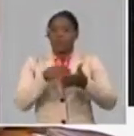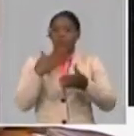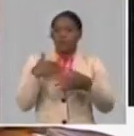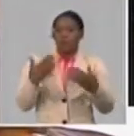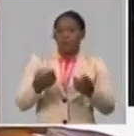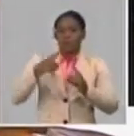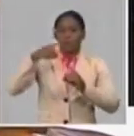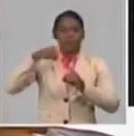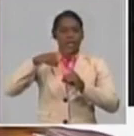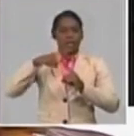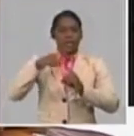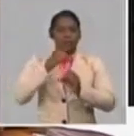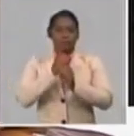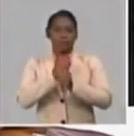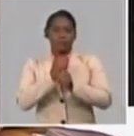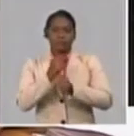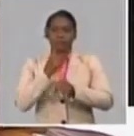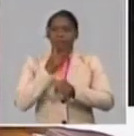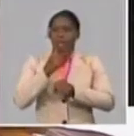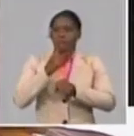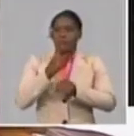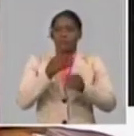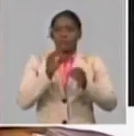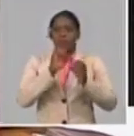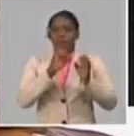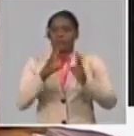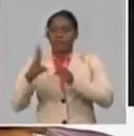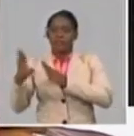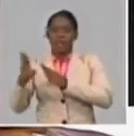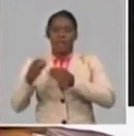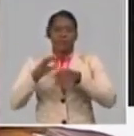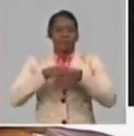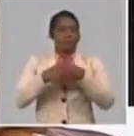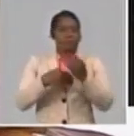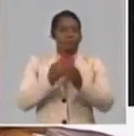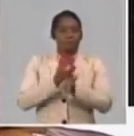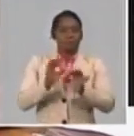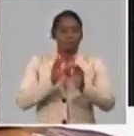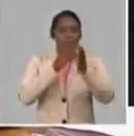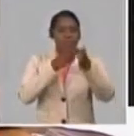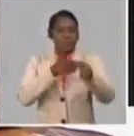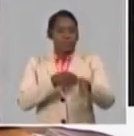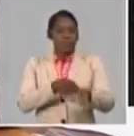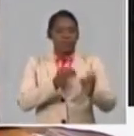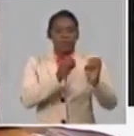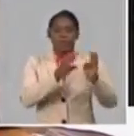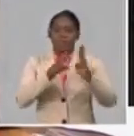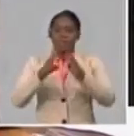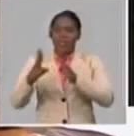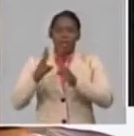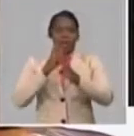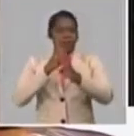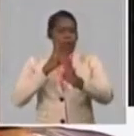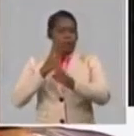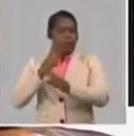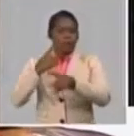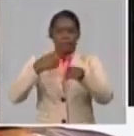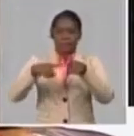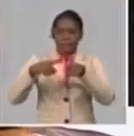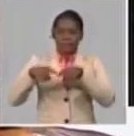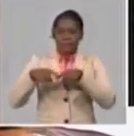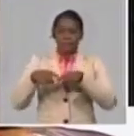higienización, el orden público y a los segmentos vulnerables de la población. Hemos contribuido